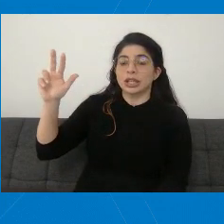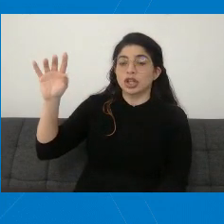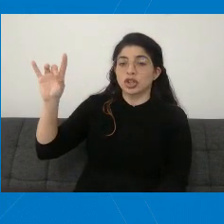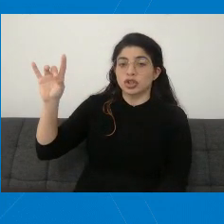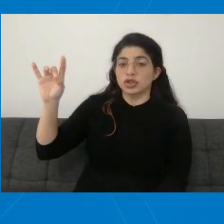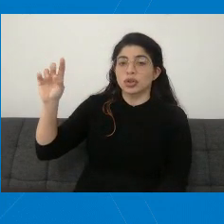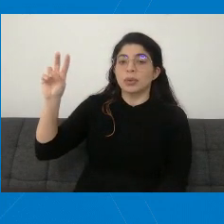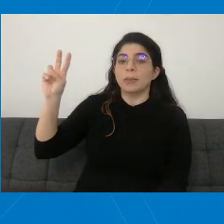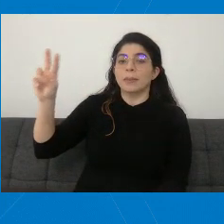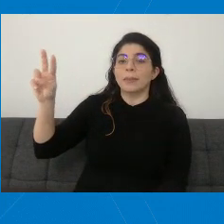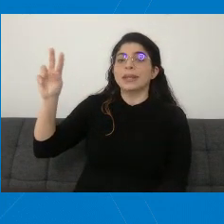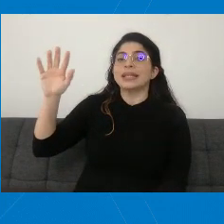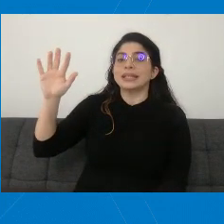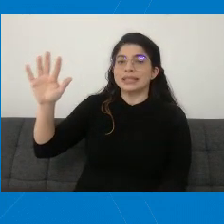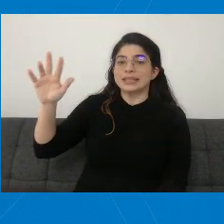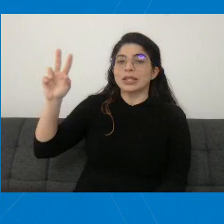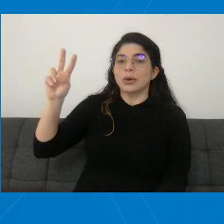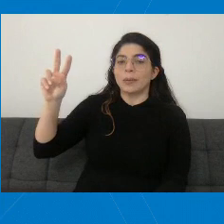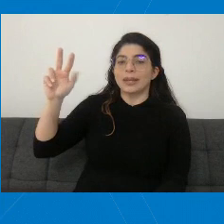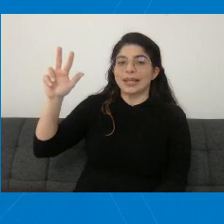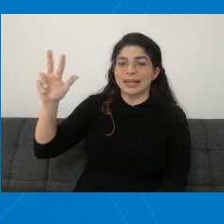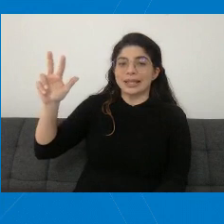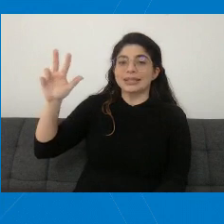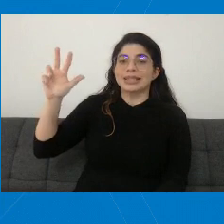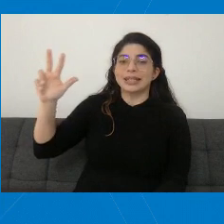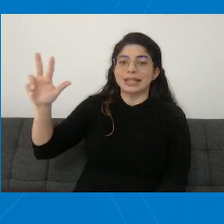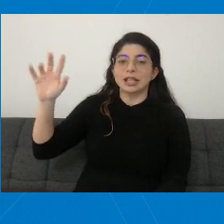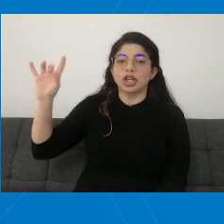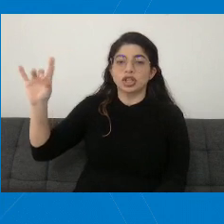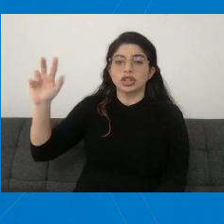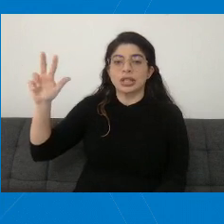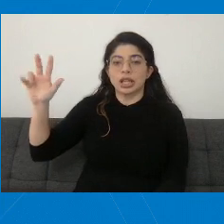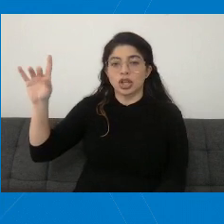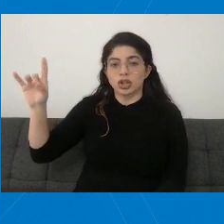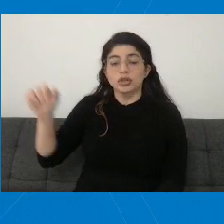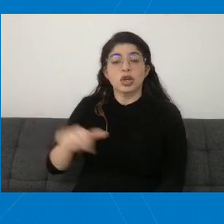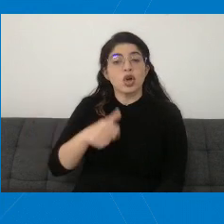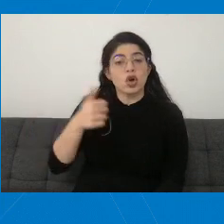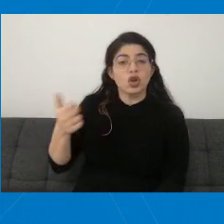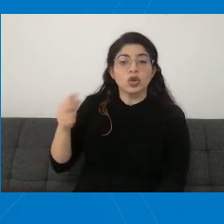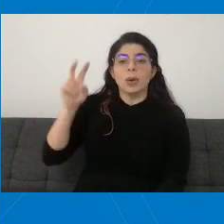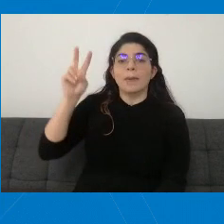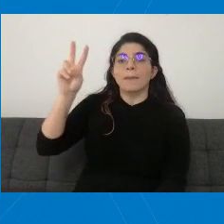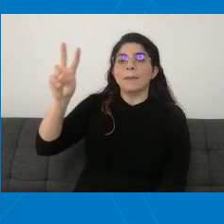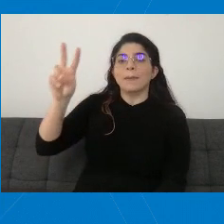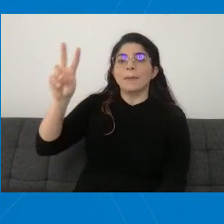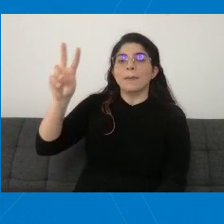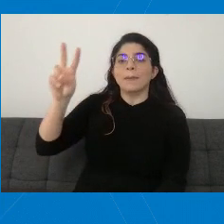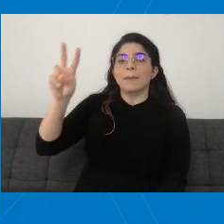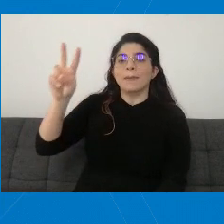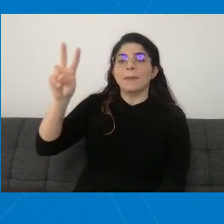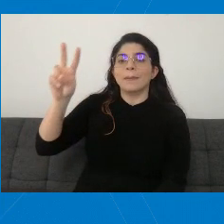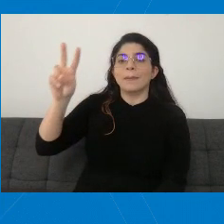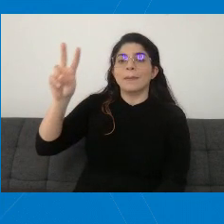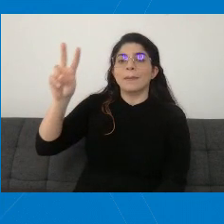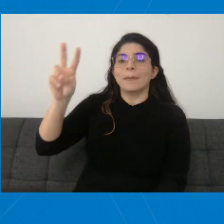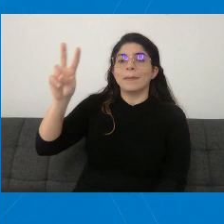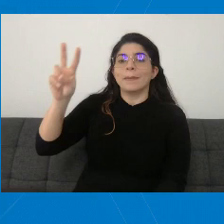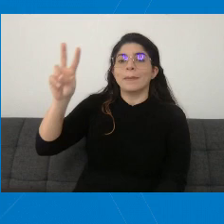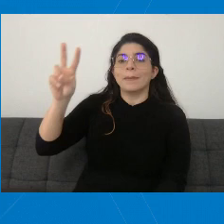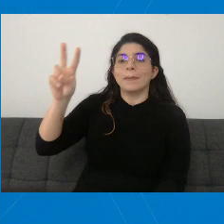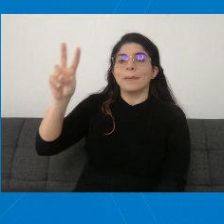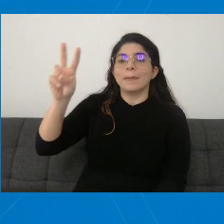25233838, y el 25193001.